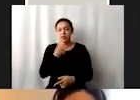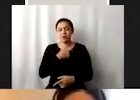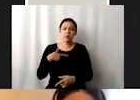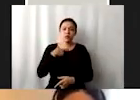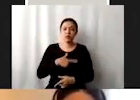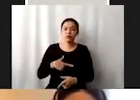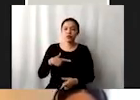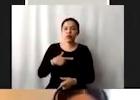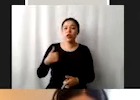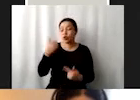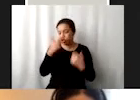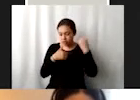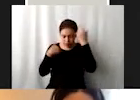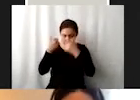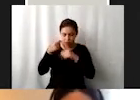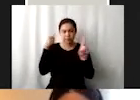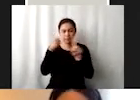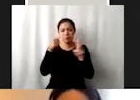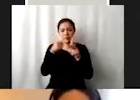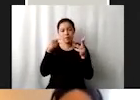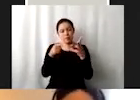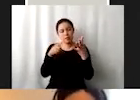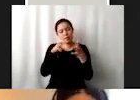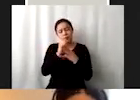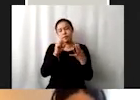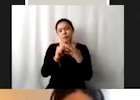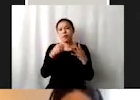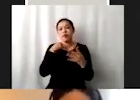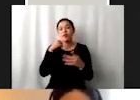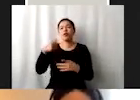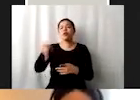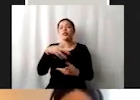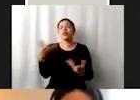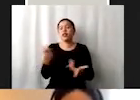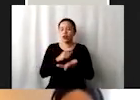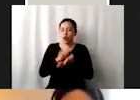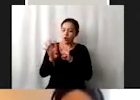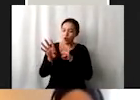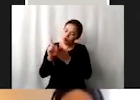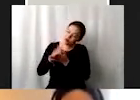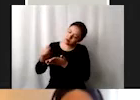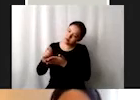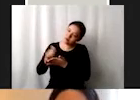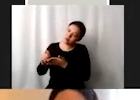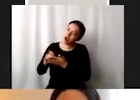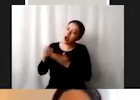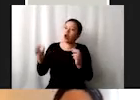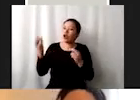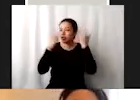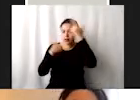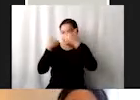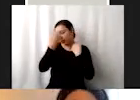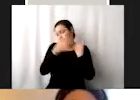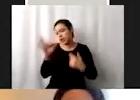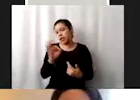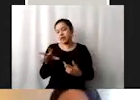estamos analizando cada meta, ustedes por ahí anotaran o fueran un poco viendo que a pesar de que a lo mejor no sea